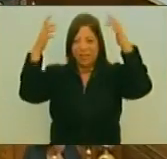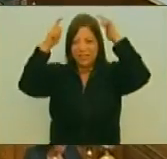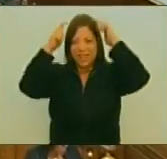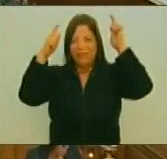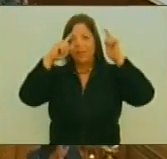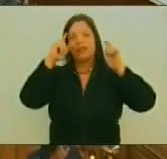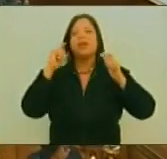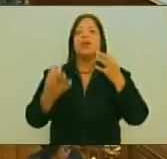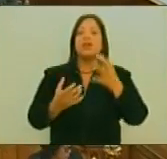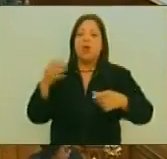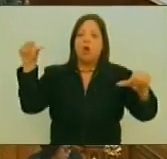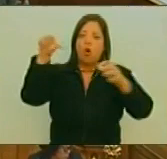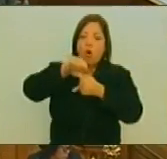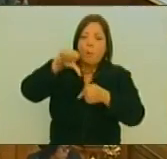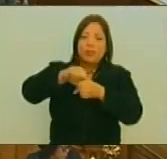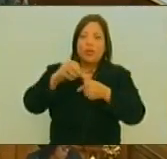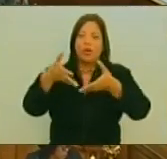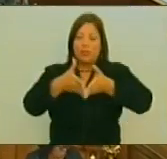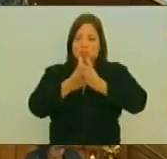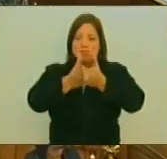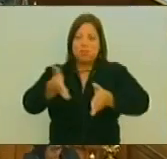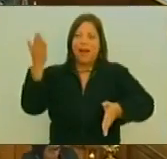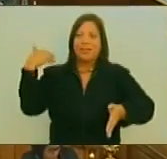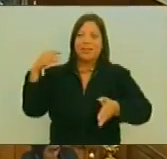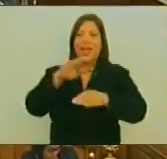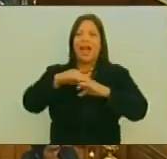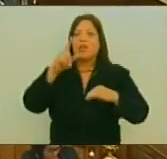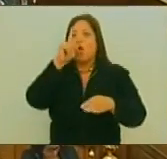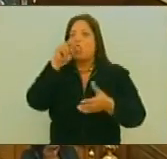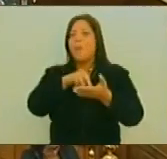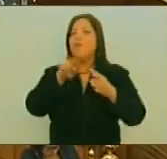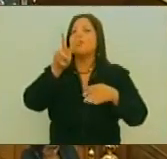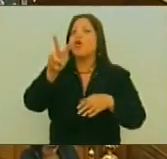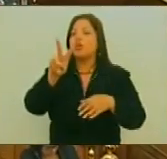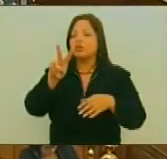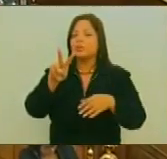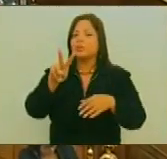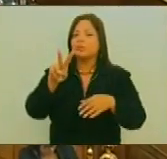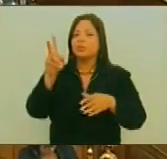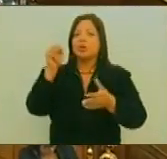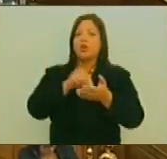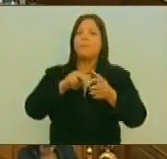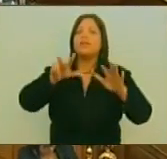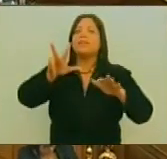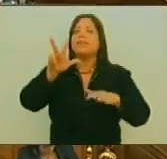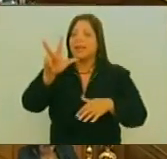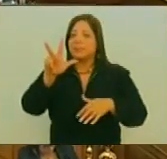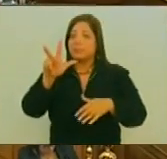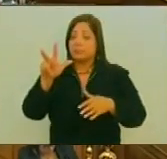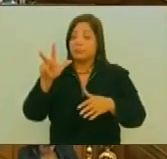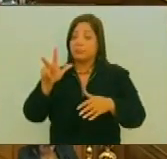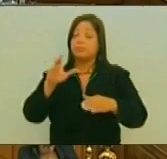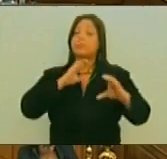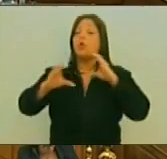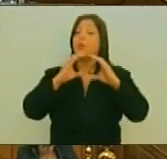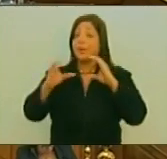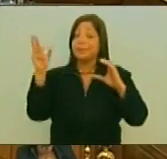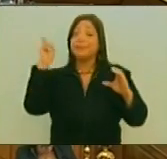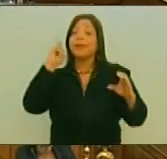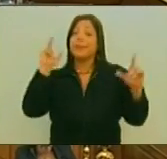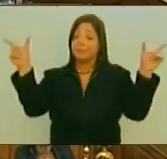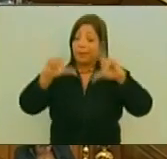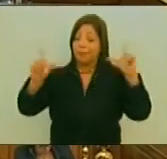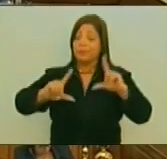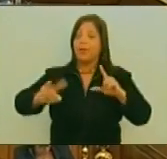sabotaje En contra De nuestra industria Petrolera A finales De ese año 2002 Y principios Del año 2003 Medios de comunicación Que